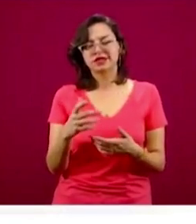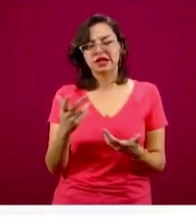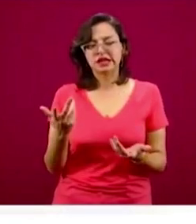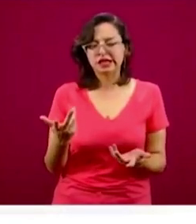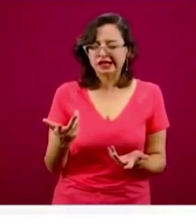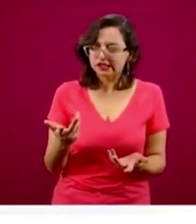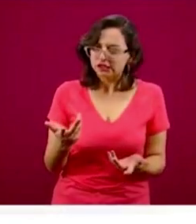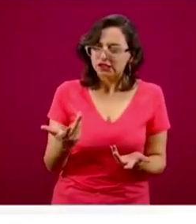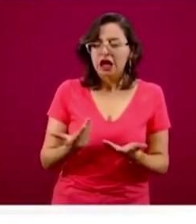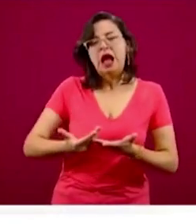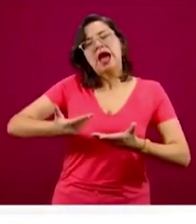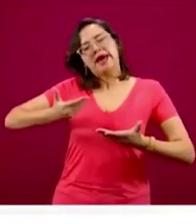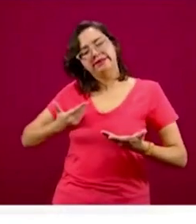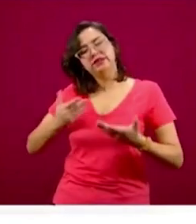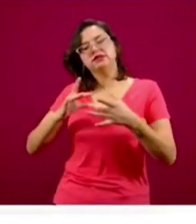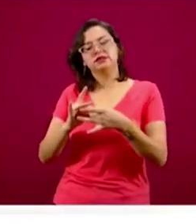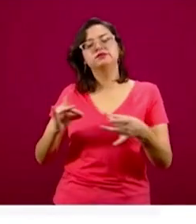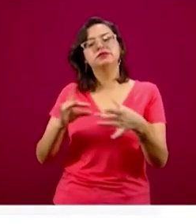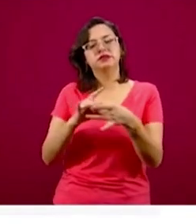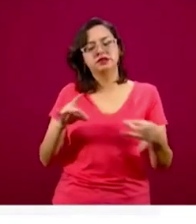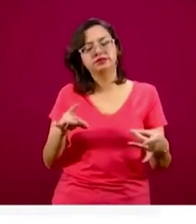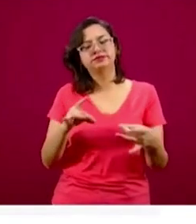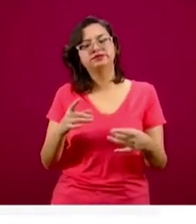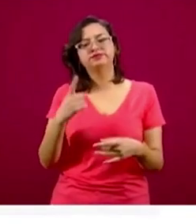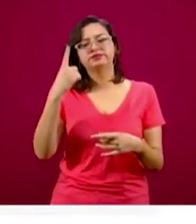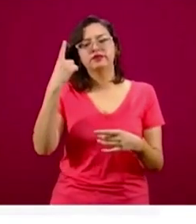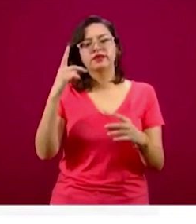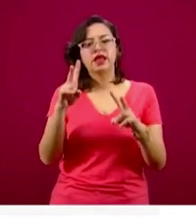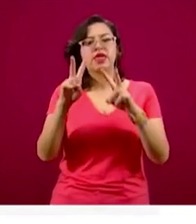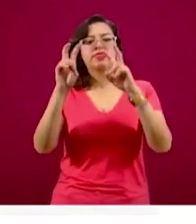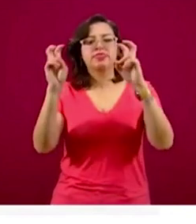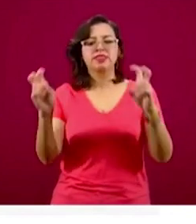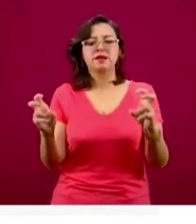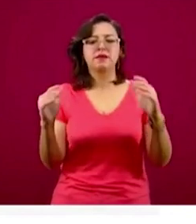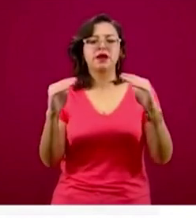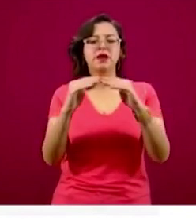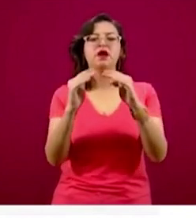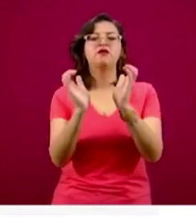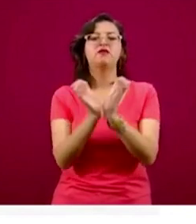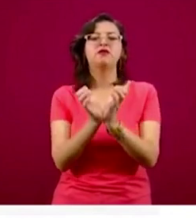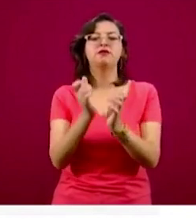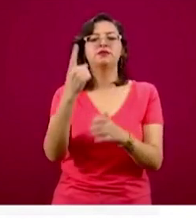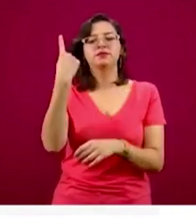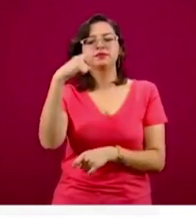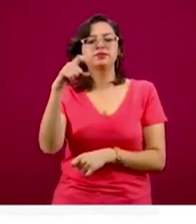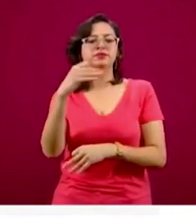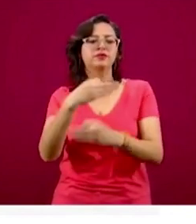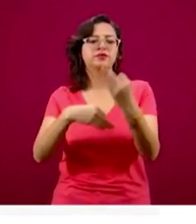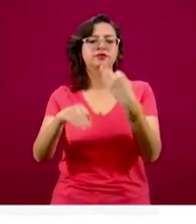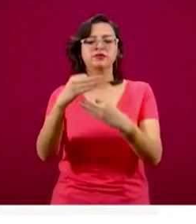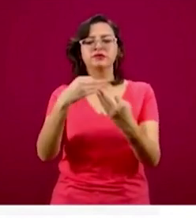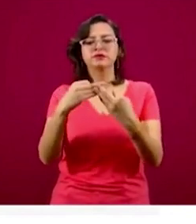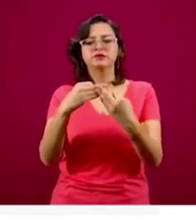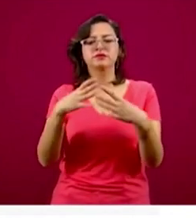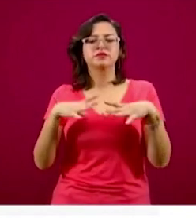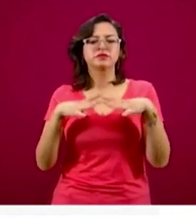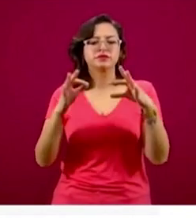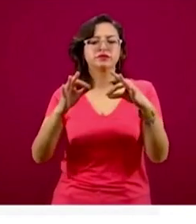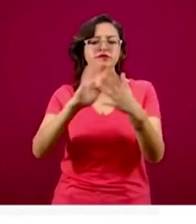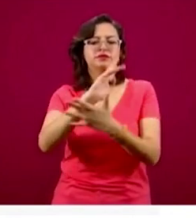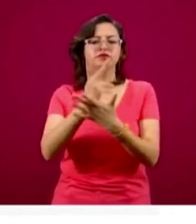qué fue lo que nos llevó a crear FOBISTE para Todos, por qué, cuál es el motivo por el cual se ha creado este programa.